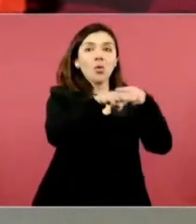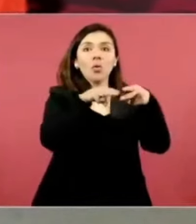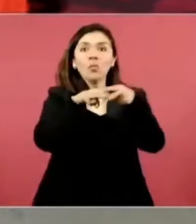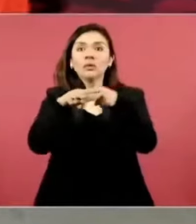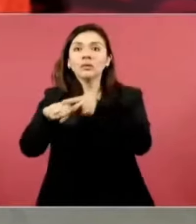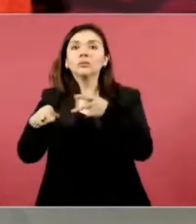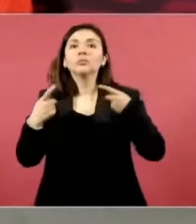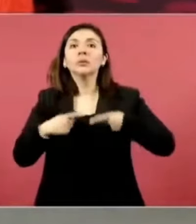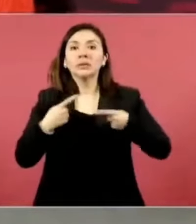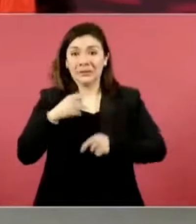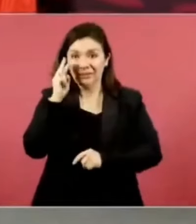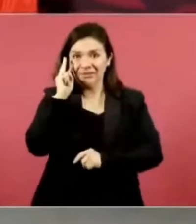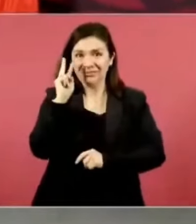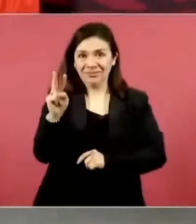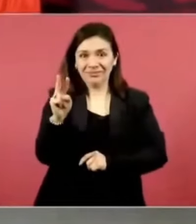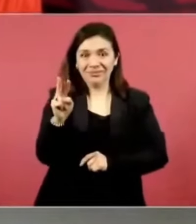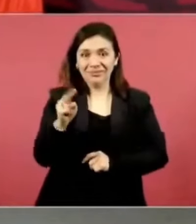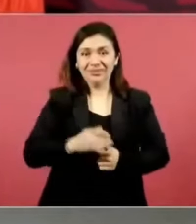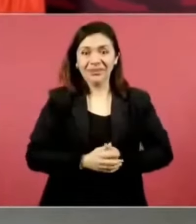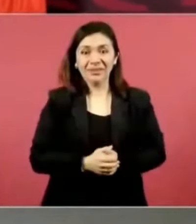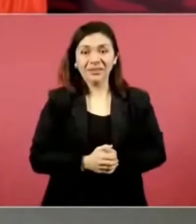o sea los este